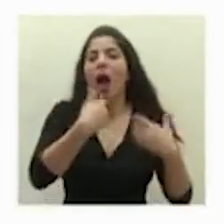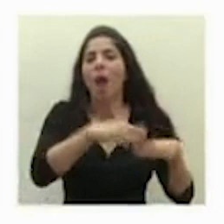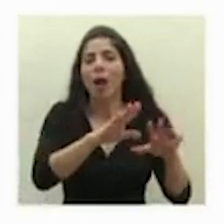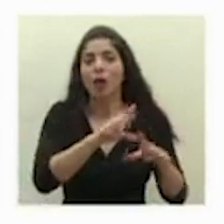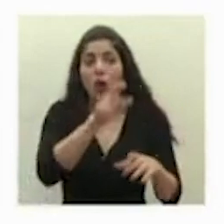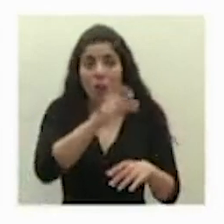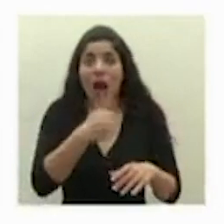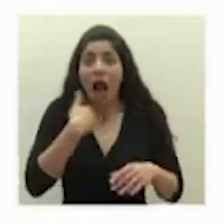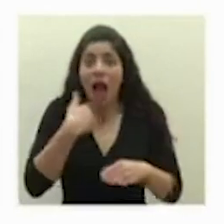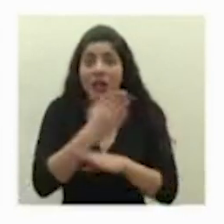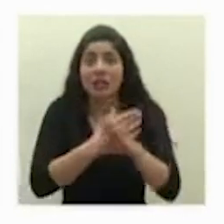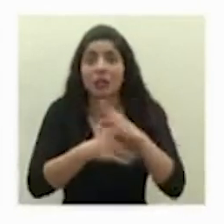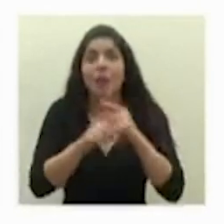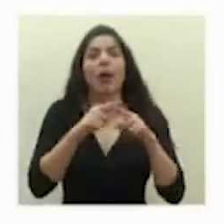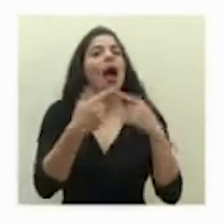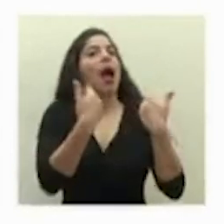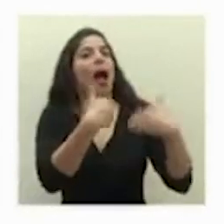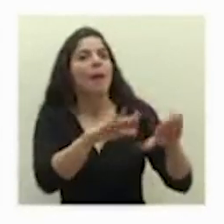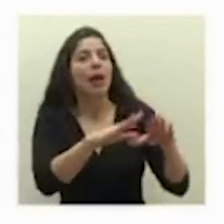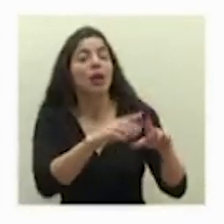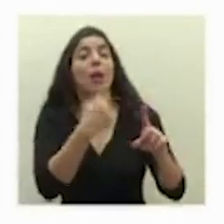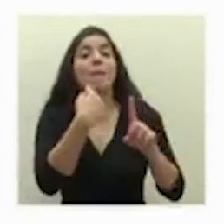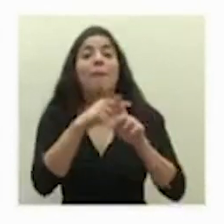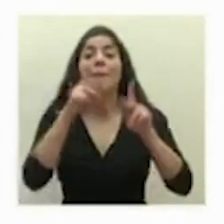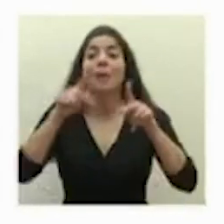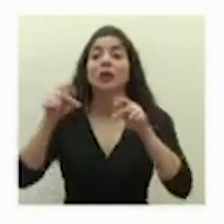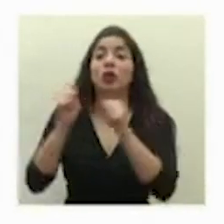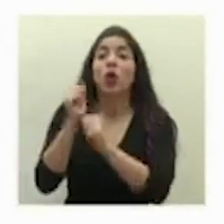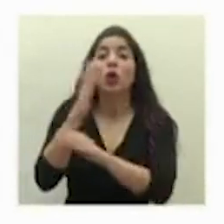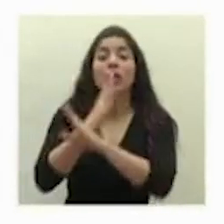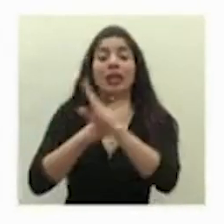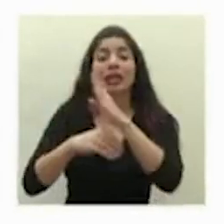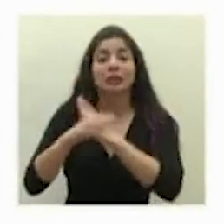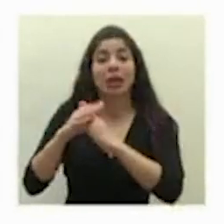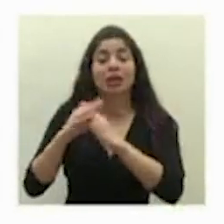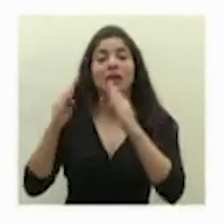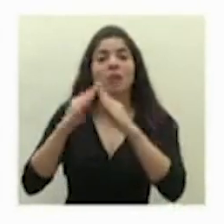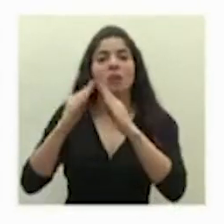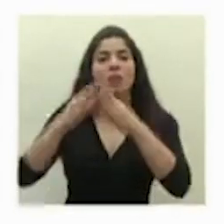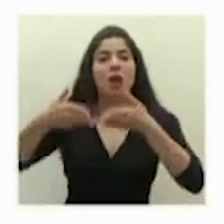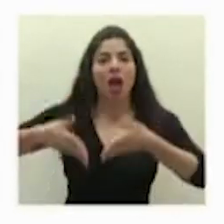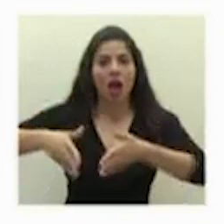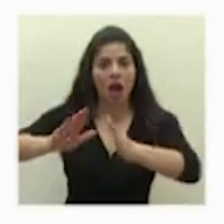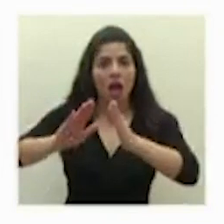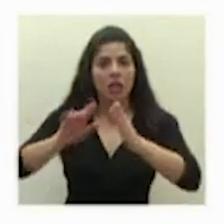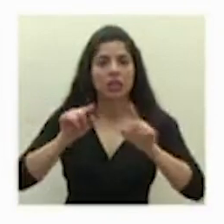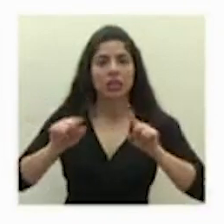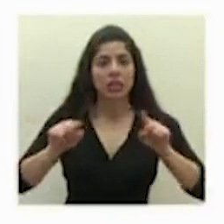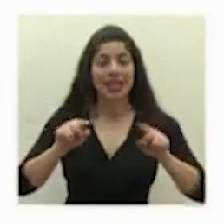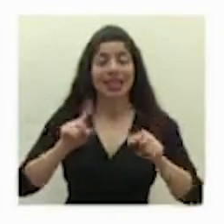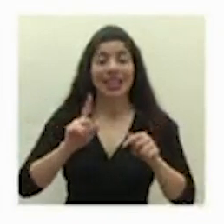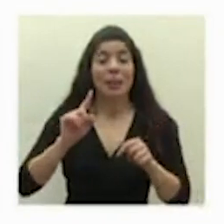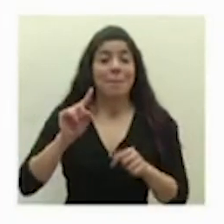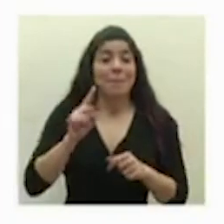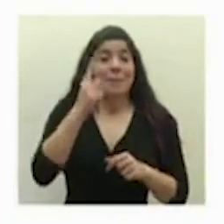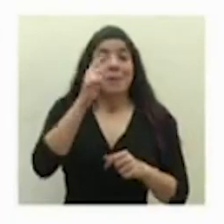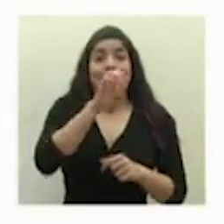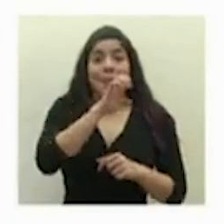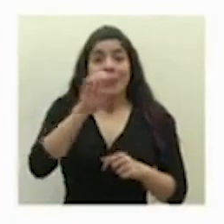discapacidad y existen las personas con discapacidad habitantes de calle desde el primer mes